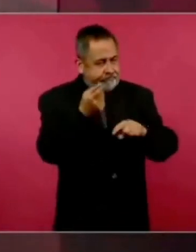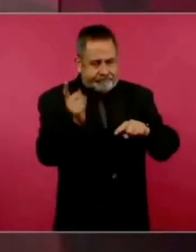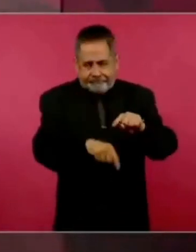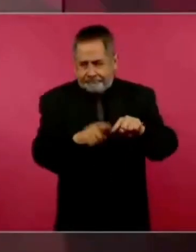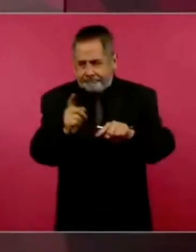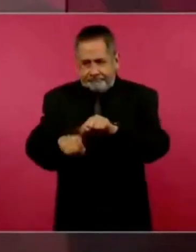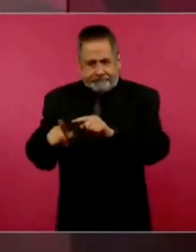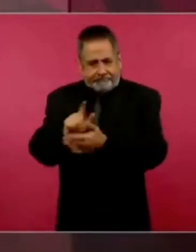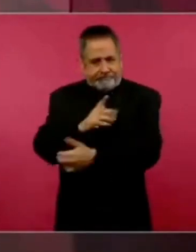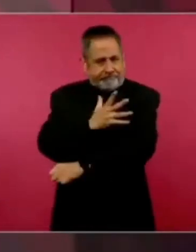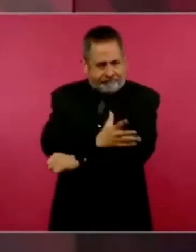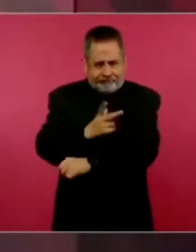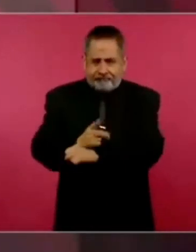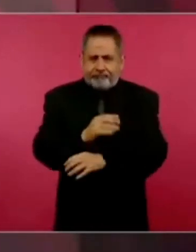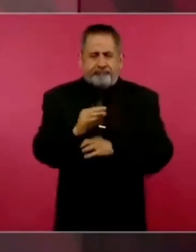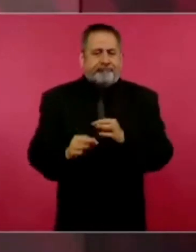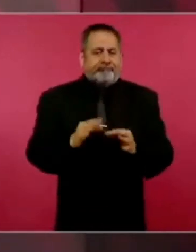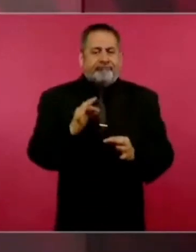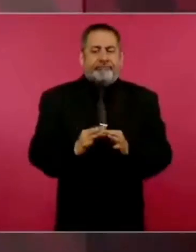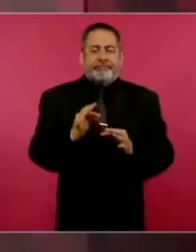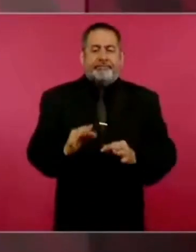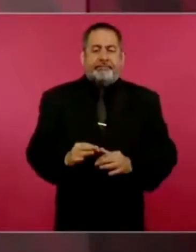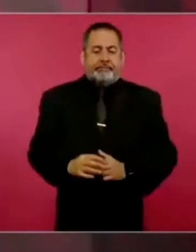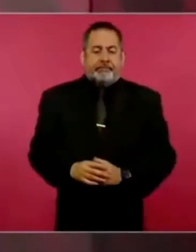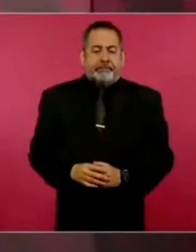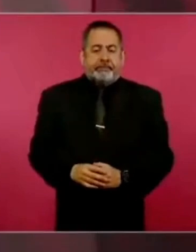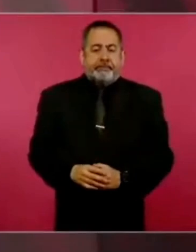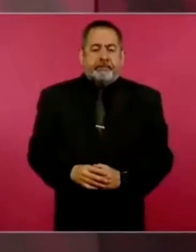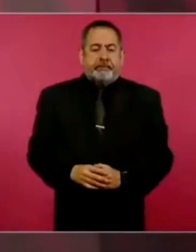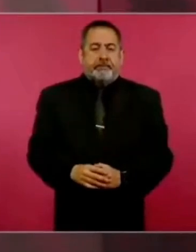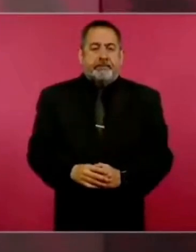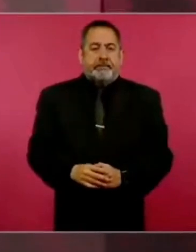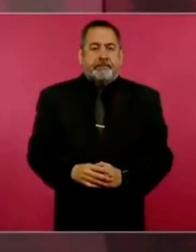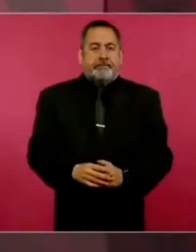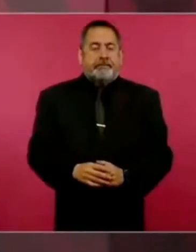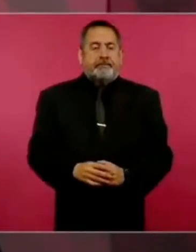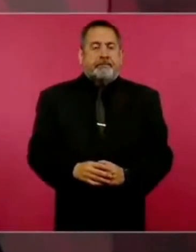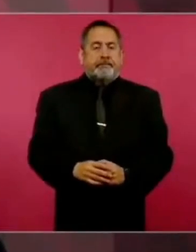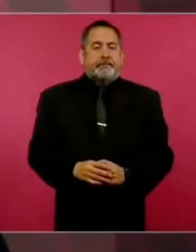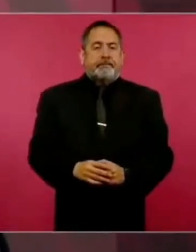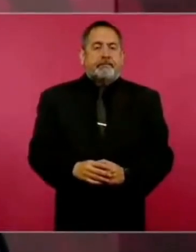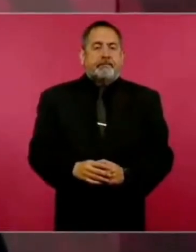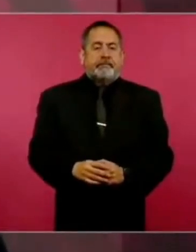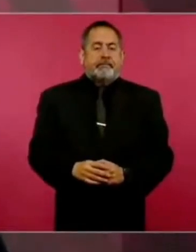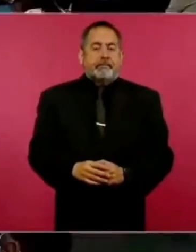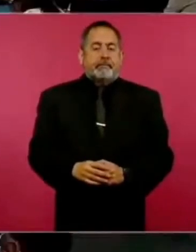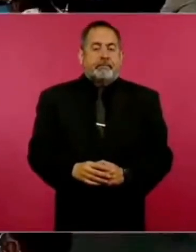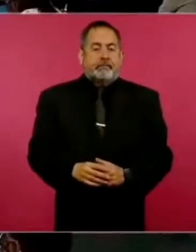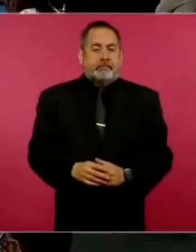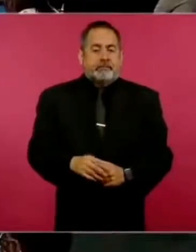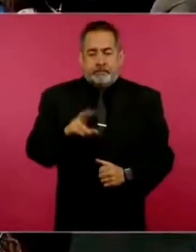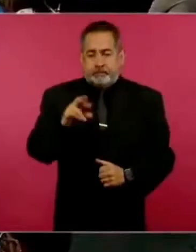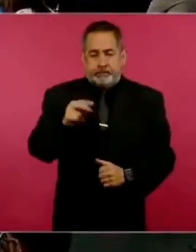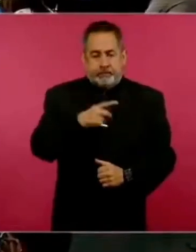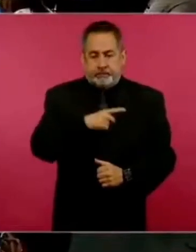no haciendo a un lado.